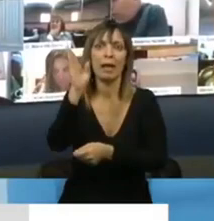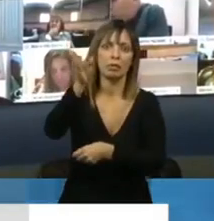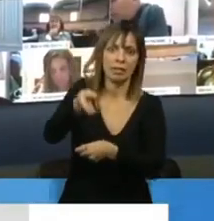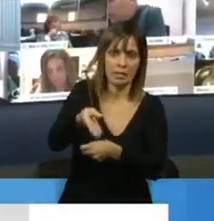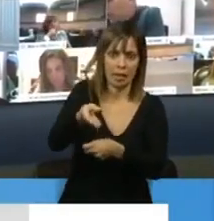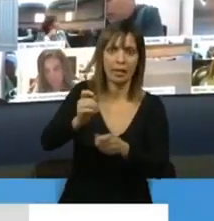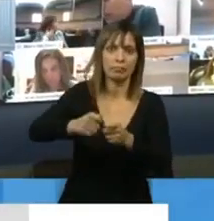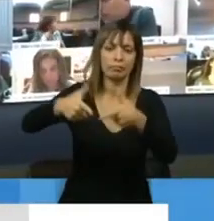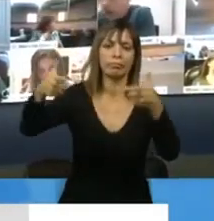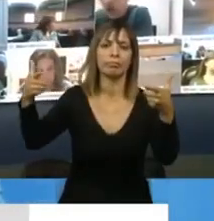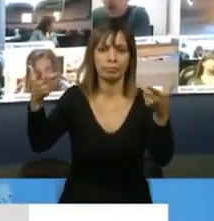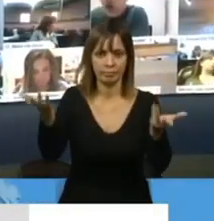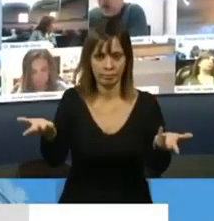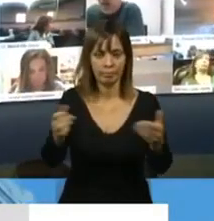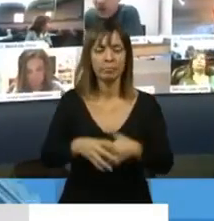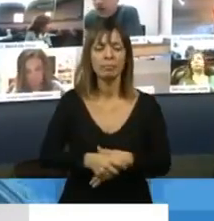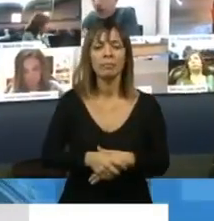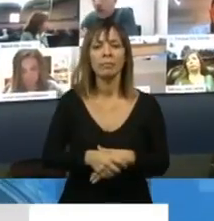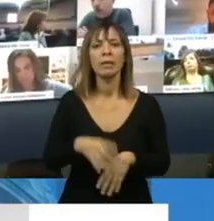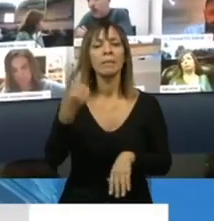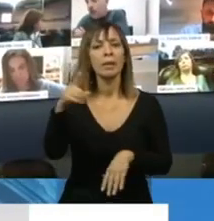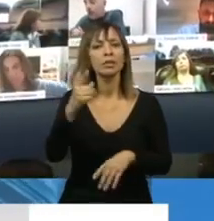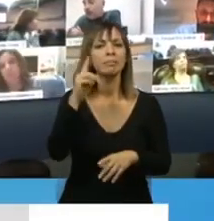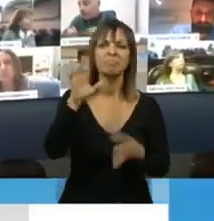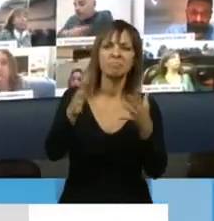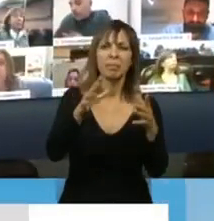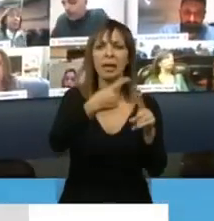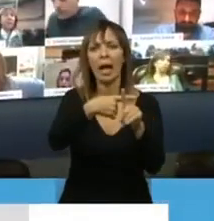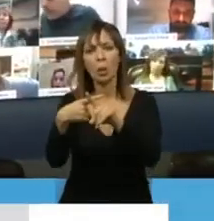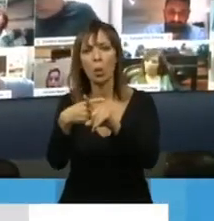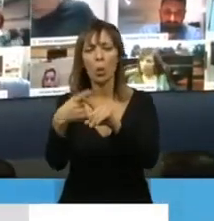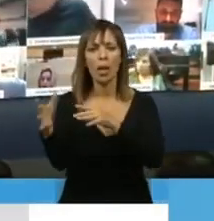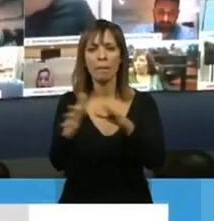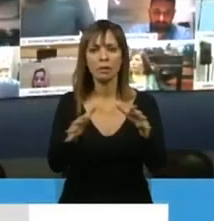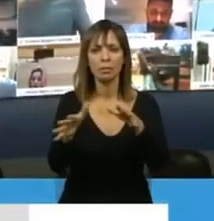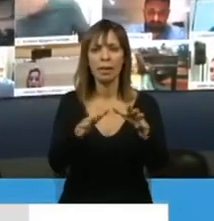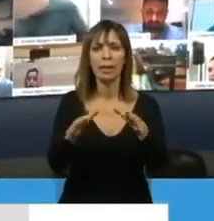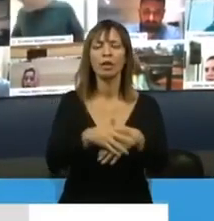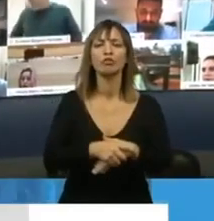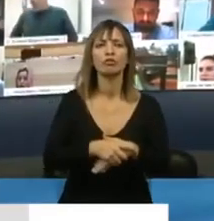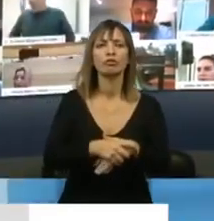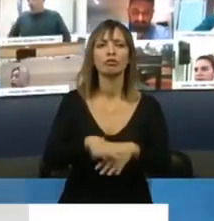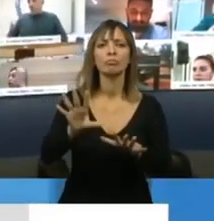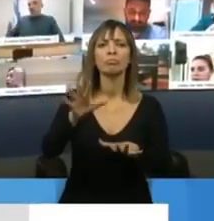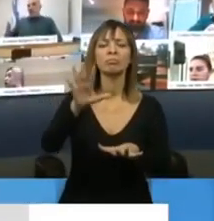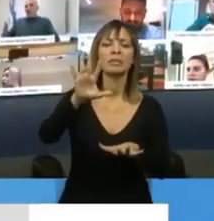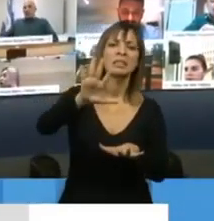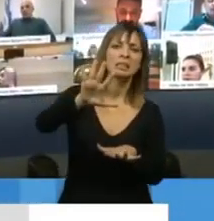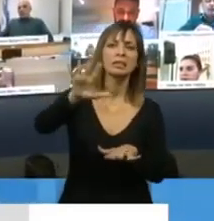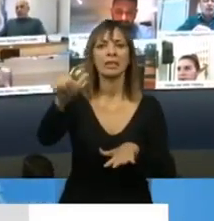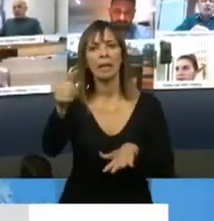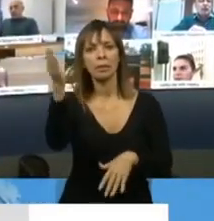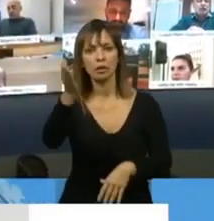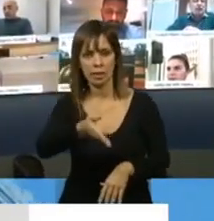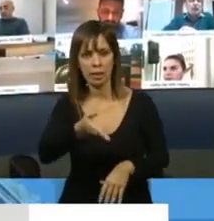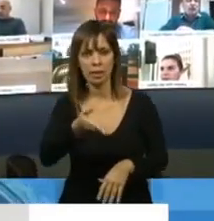contagiados en el sistema de salud será menor. Se calcula que ha rondado entre 5, 6, 15% según los distintos países